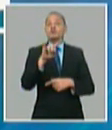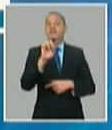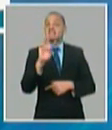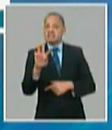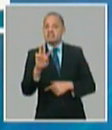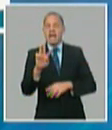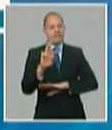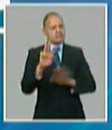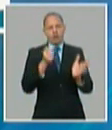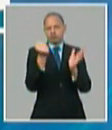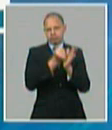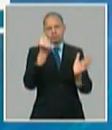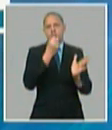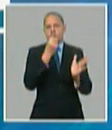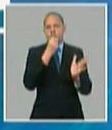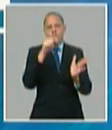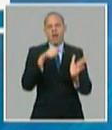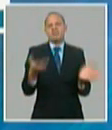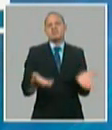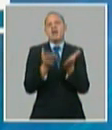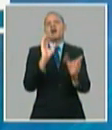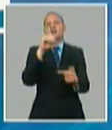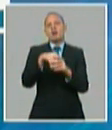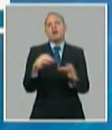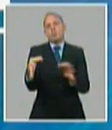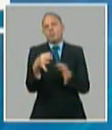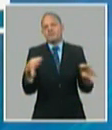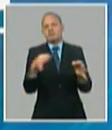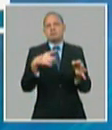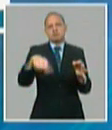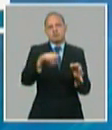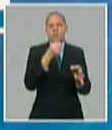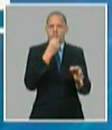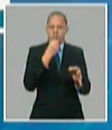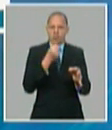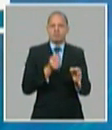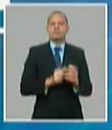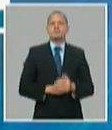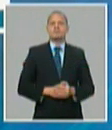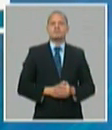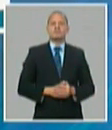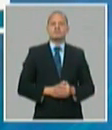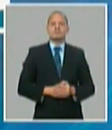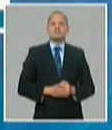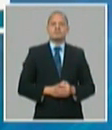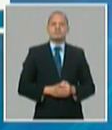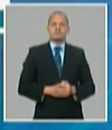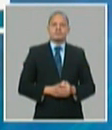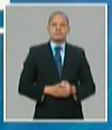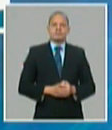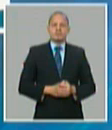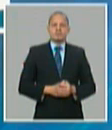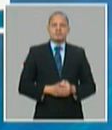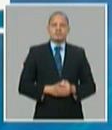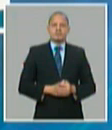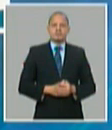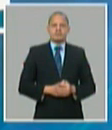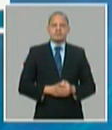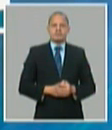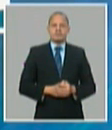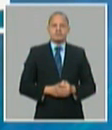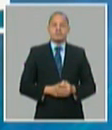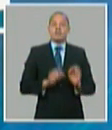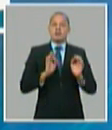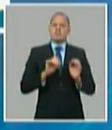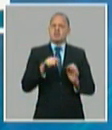para los proyectos de desarrollo local en la nueva política aprobada que la nueva política aprobada define con precisión que es un